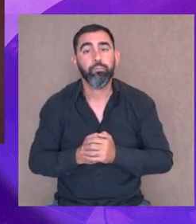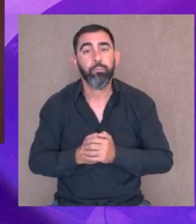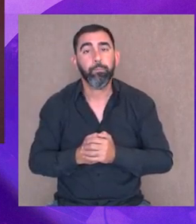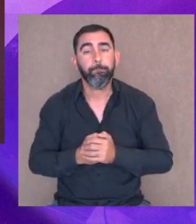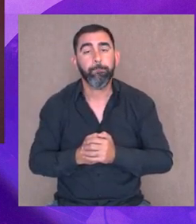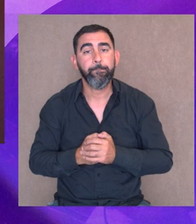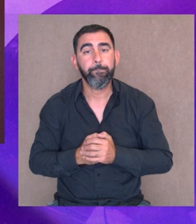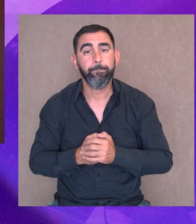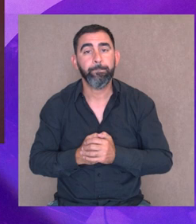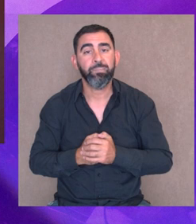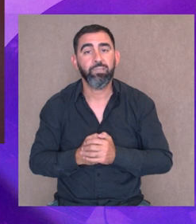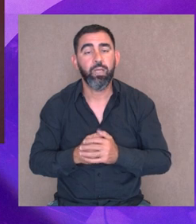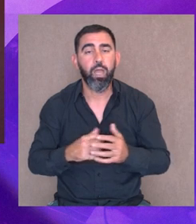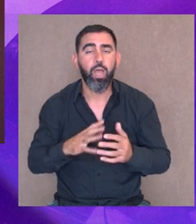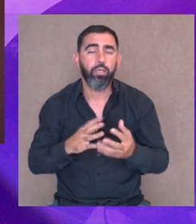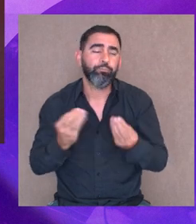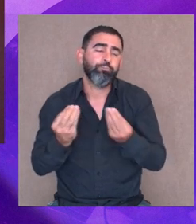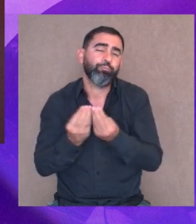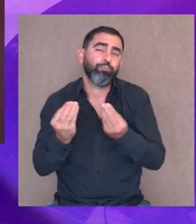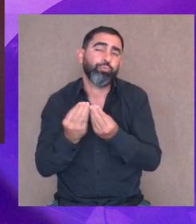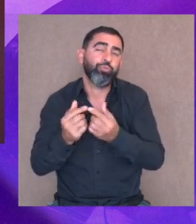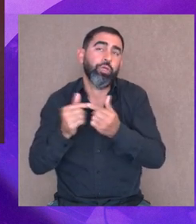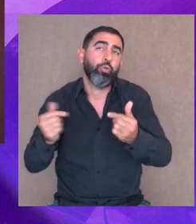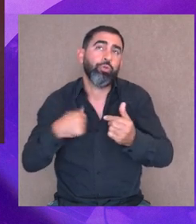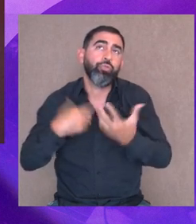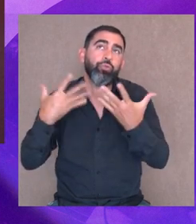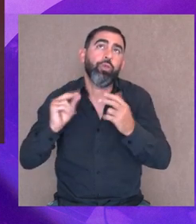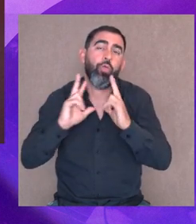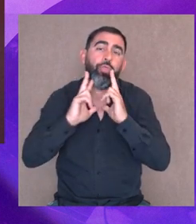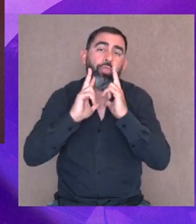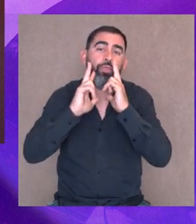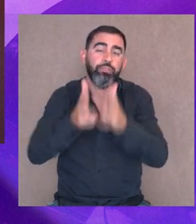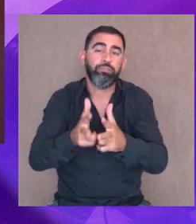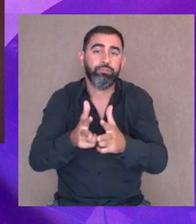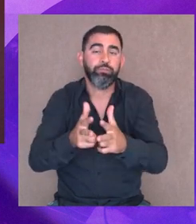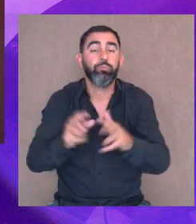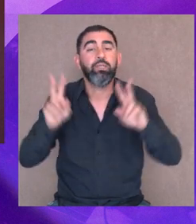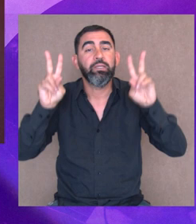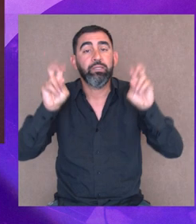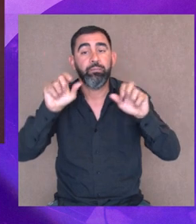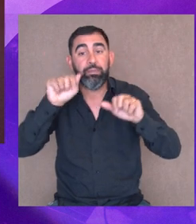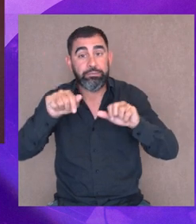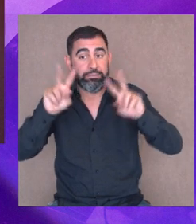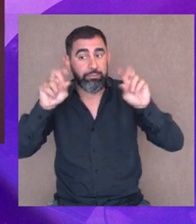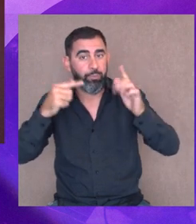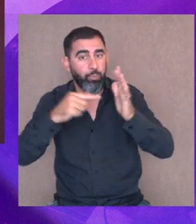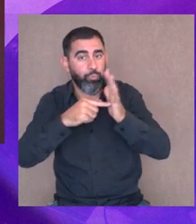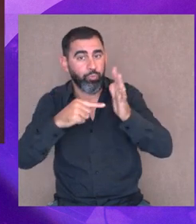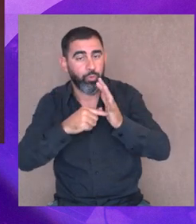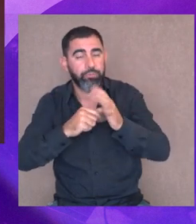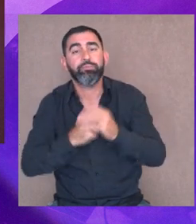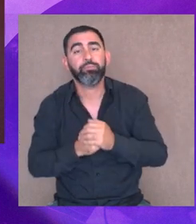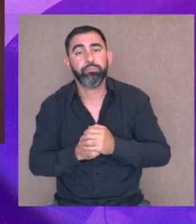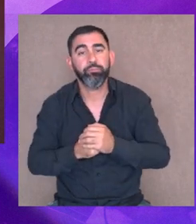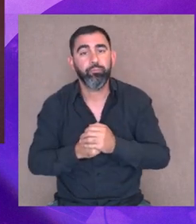Sí. Hay tantas cosas que quisiéramos decir sobre este tema